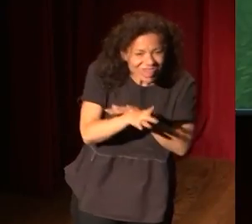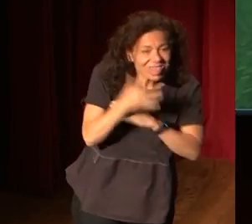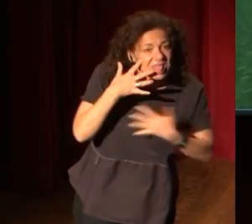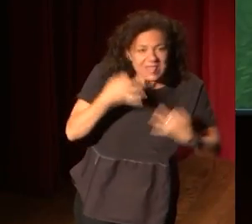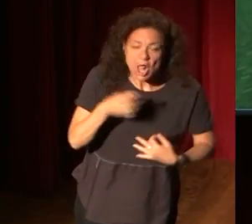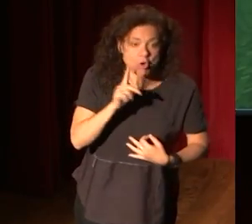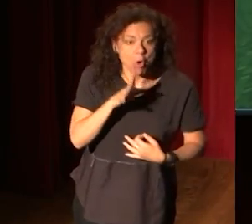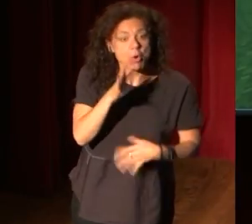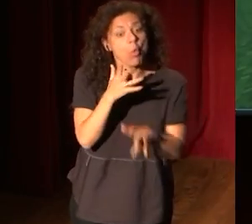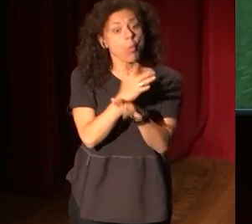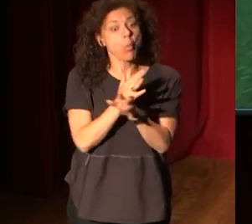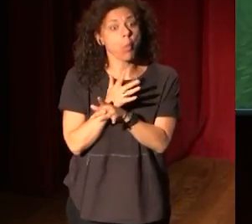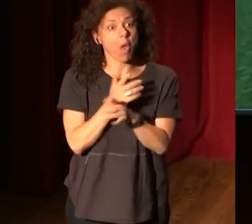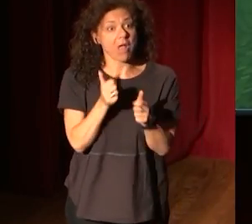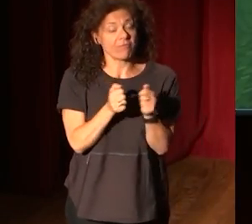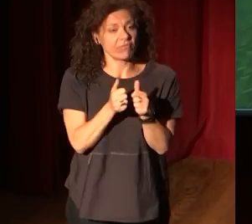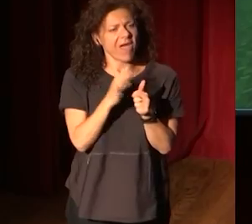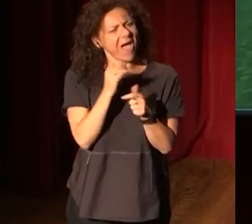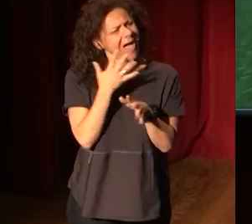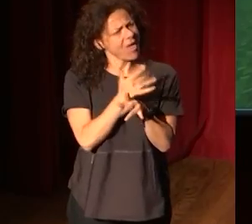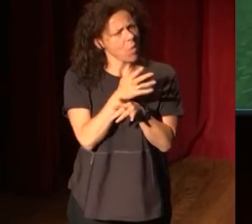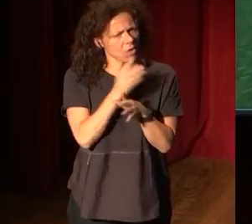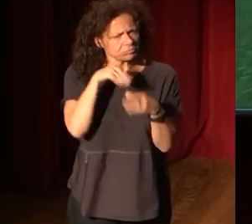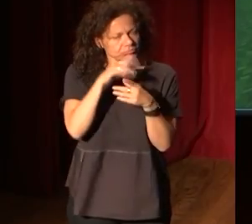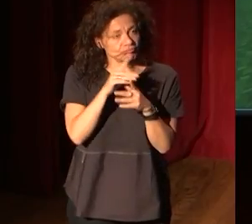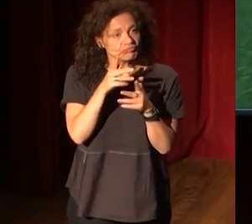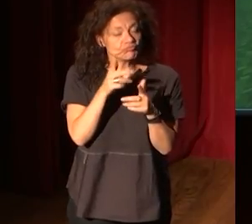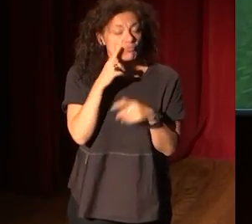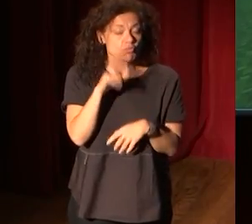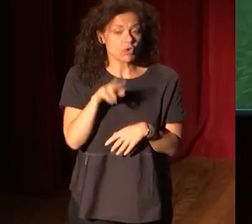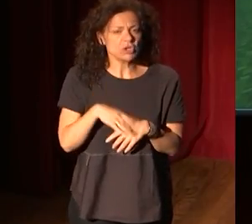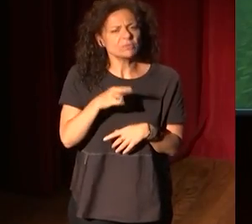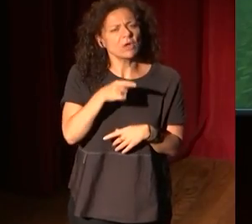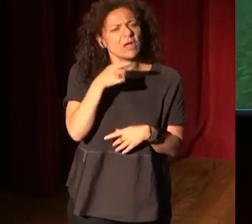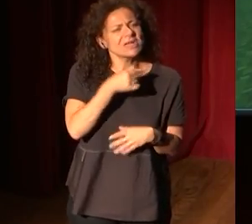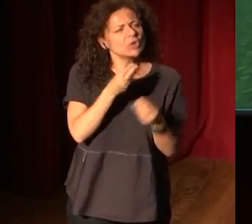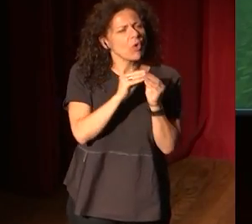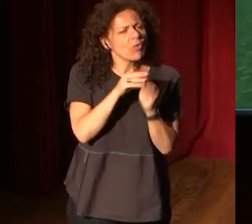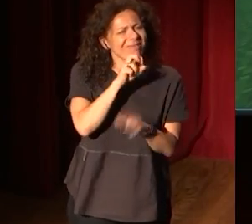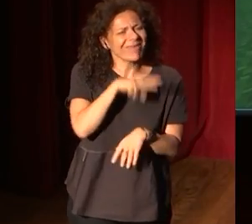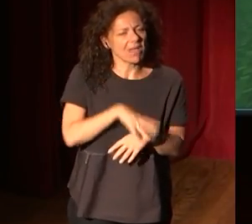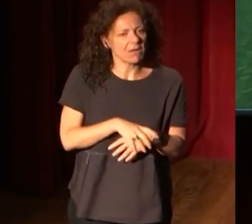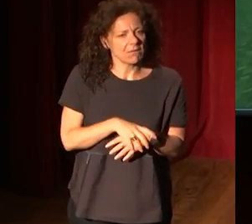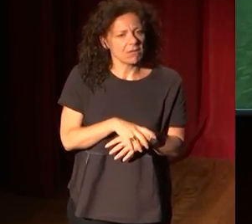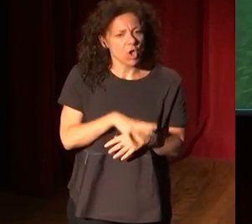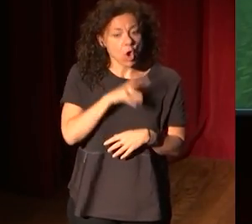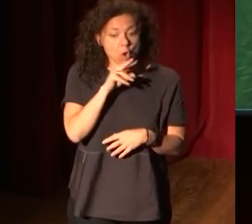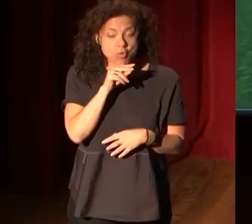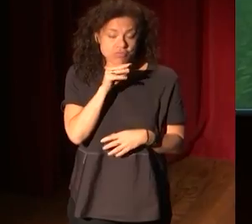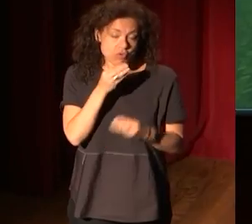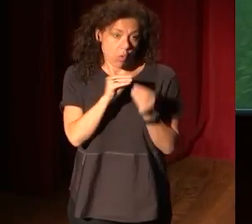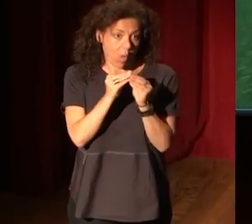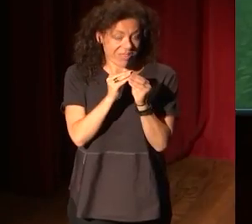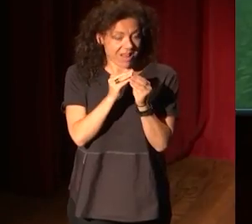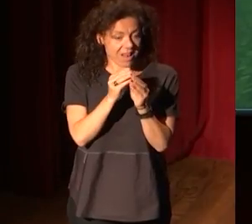videojuego. Hay ejemplos muy interesantes de videojuegos de museos. La cuestión es, esto lo desarrolla el laboratorio, el